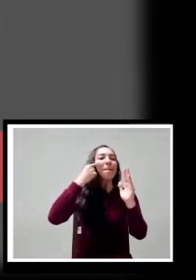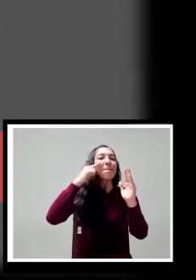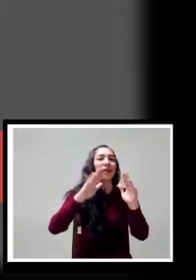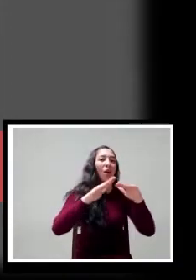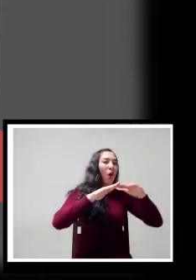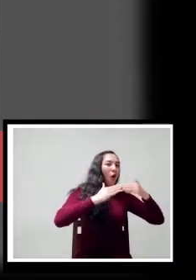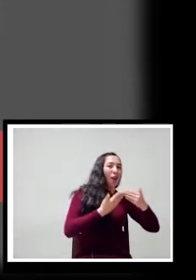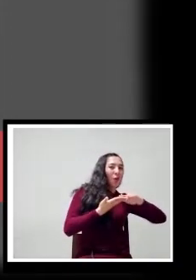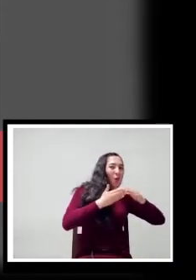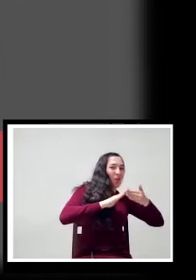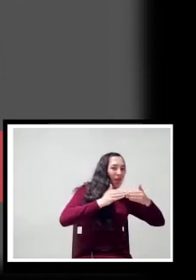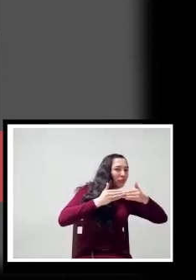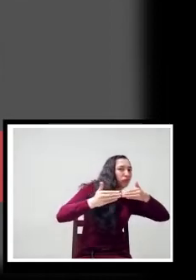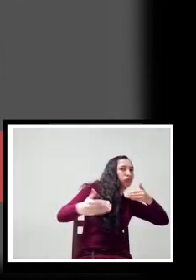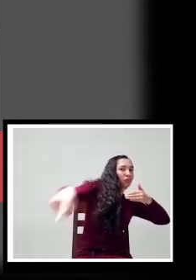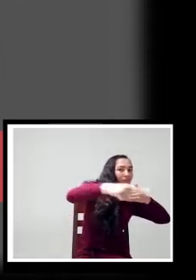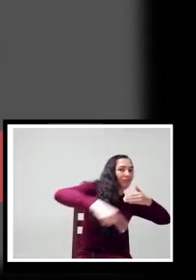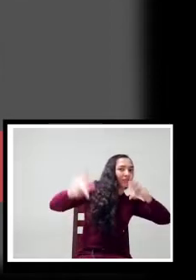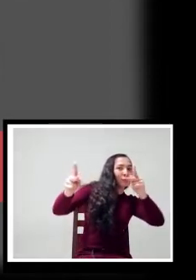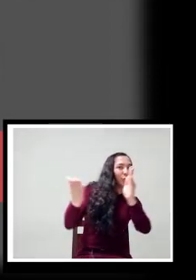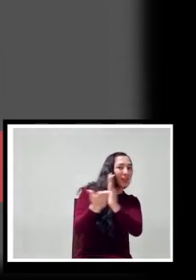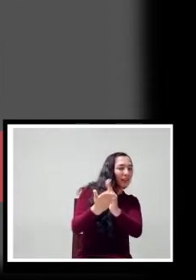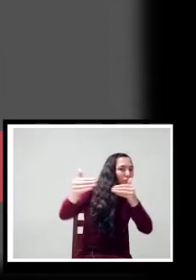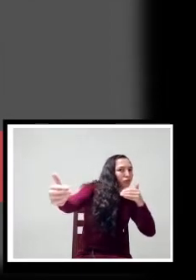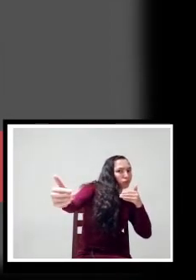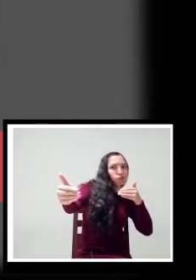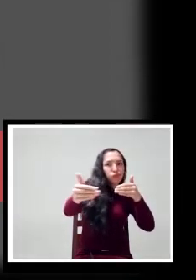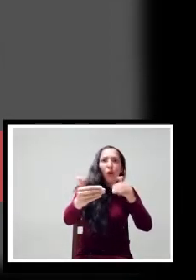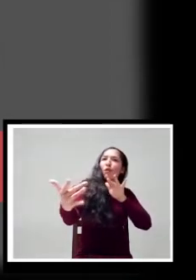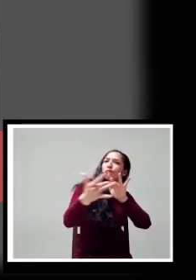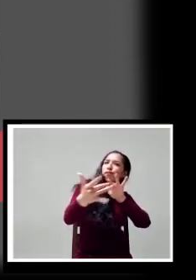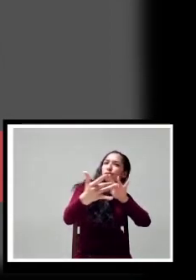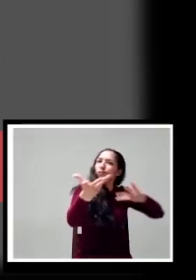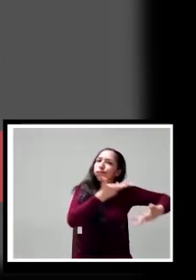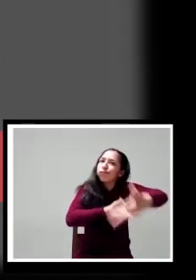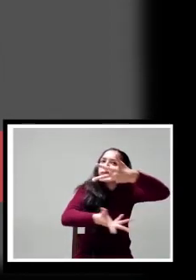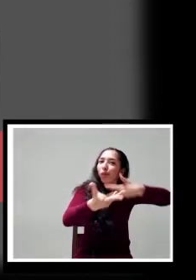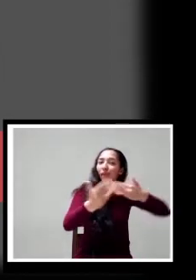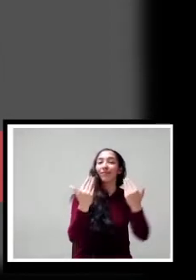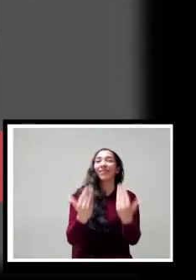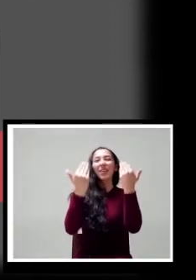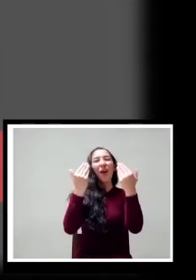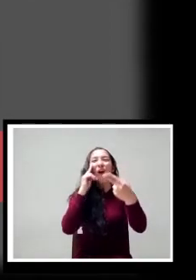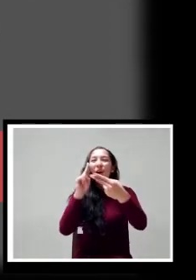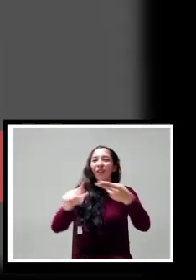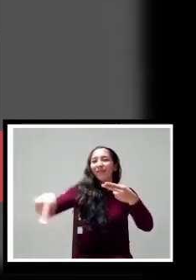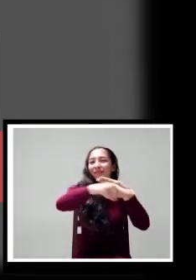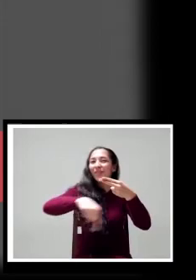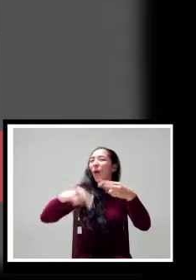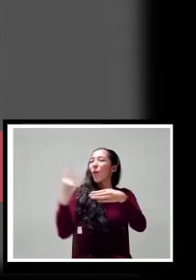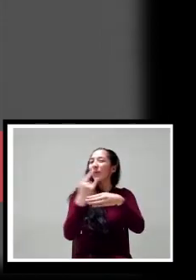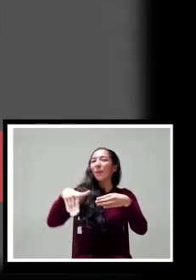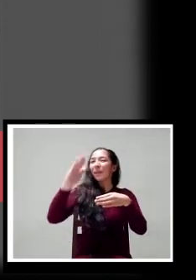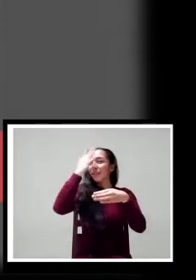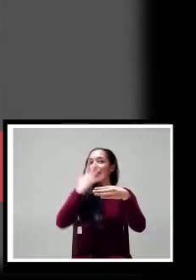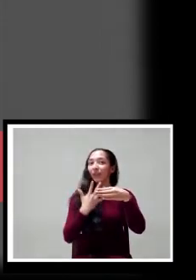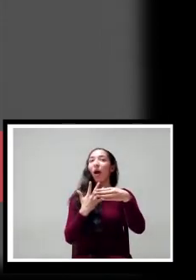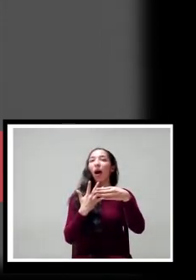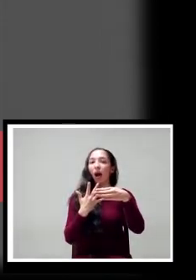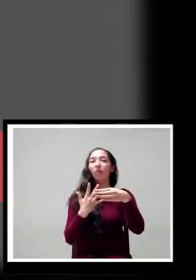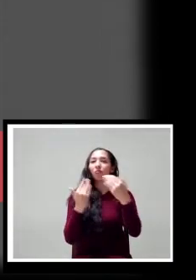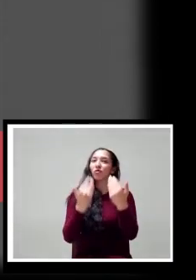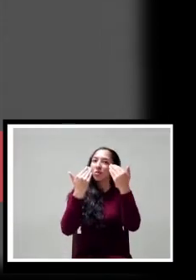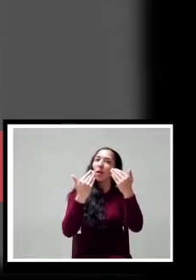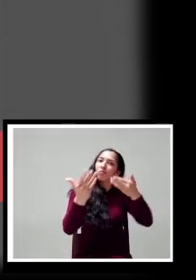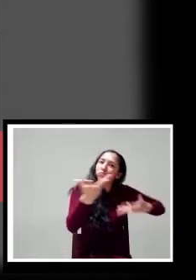estudiantes de una manera más amigable y mucha más cercana a ellos, ya que permanecen gran parte del día en Facebook los